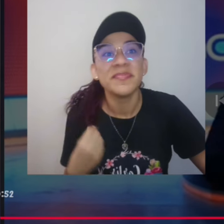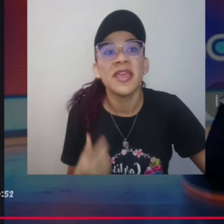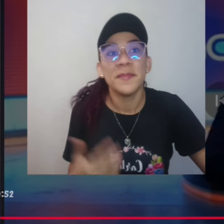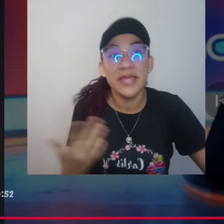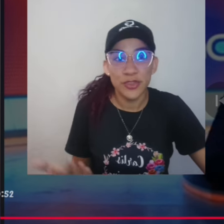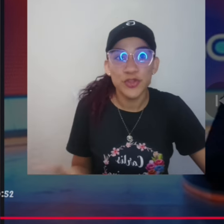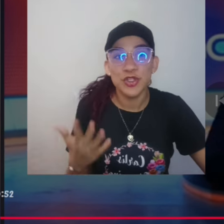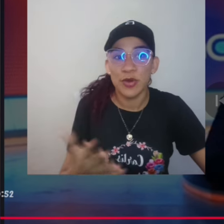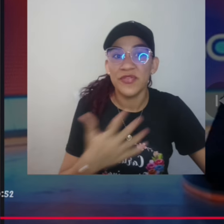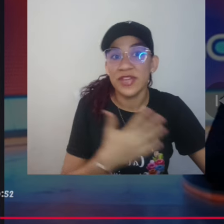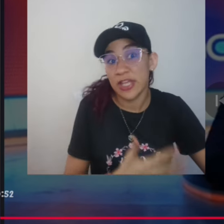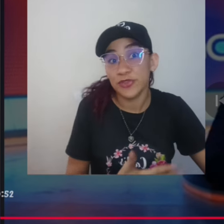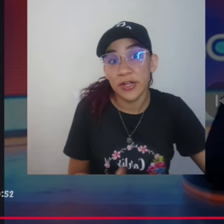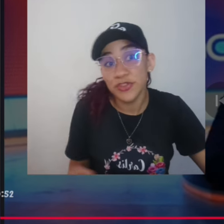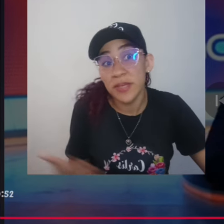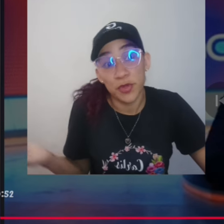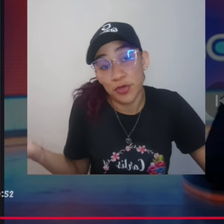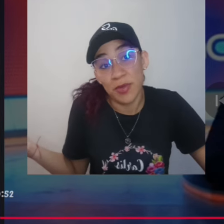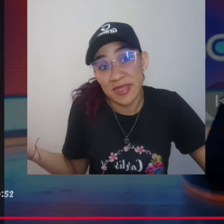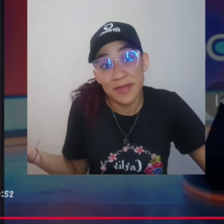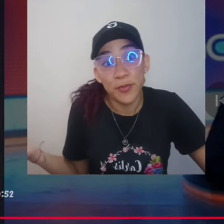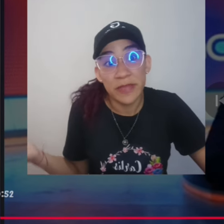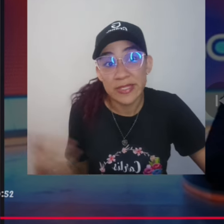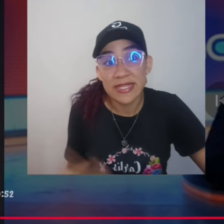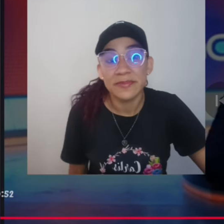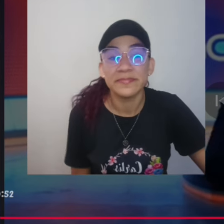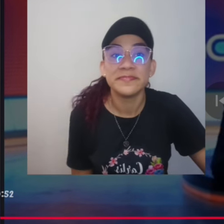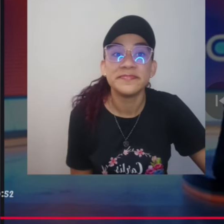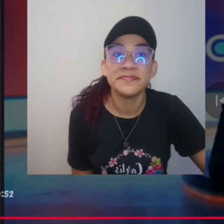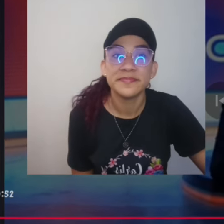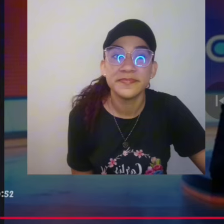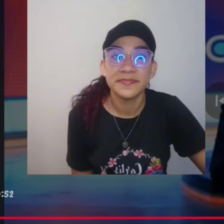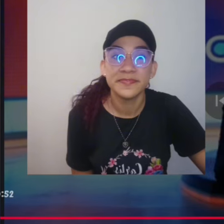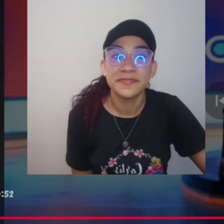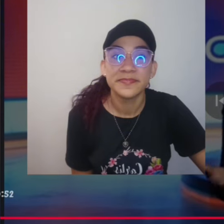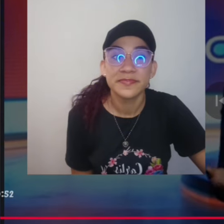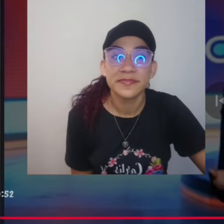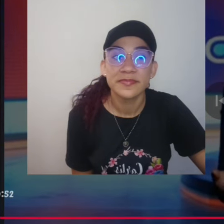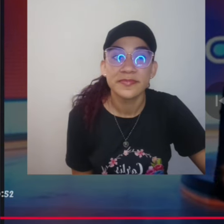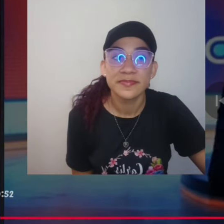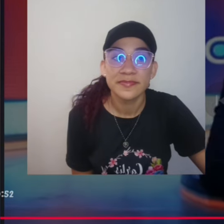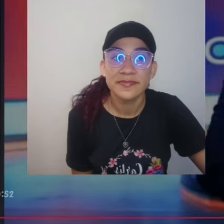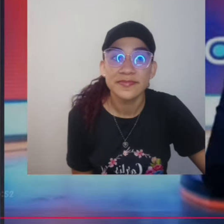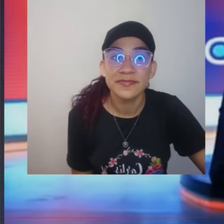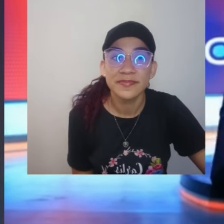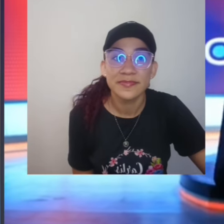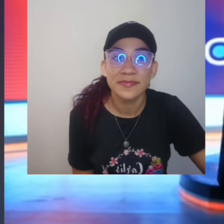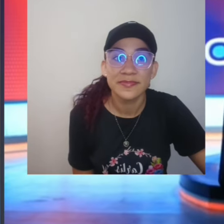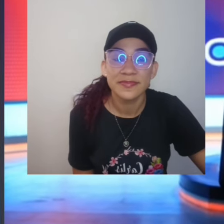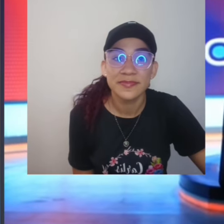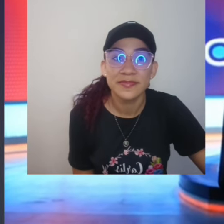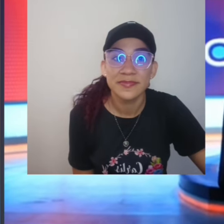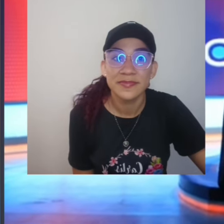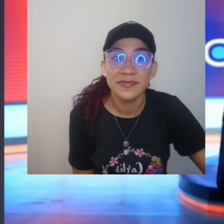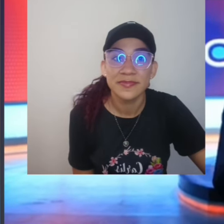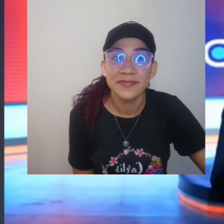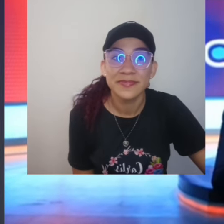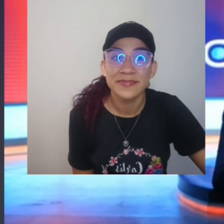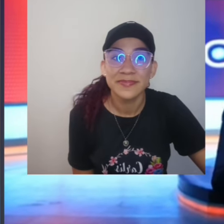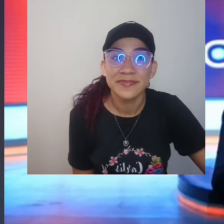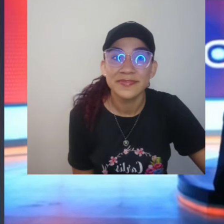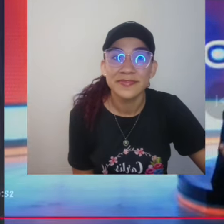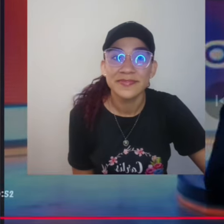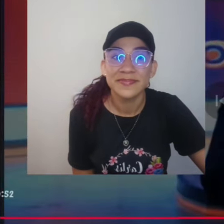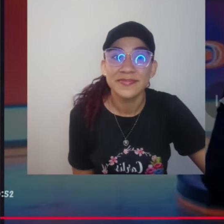¿verdad? Viendo si no afecta a otra cosa, porque obviamente puede pasar. Organismos de este método que puede considerarse como preventivo. ¿Tú qué opinas al respecto?